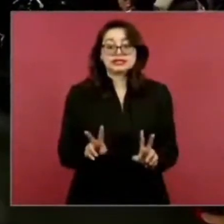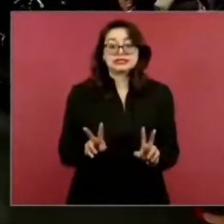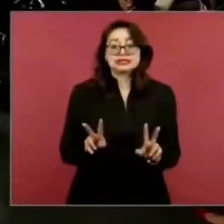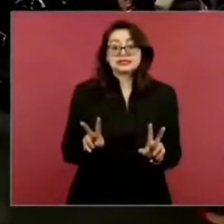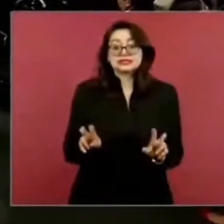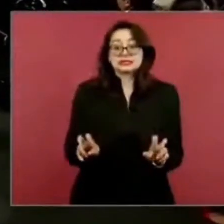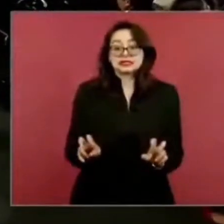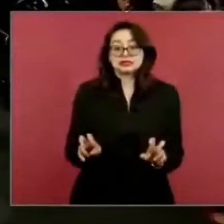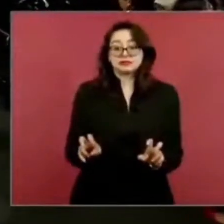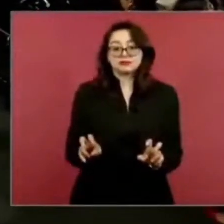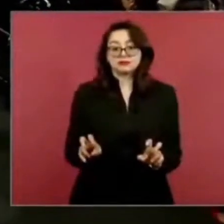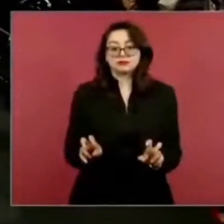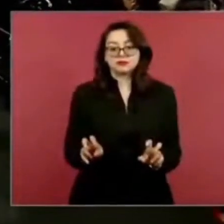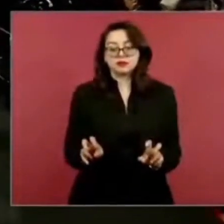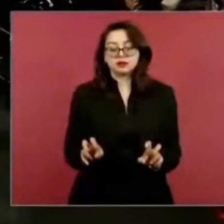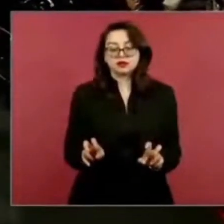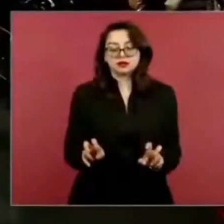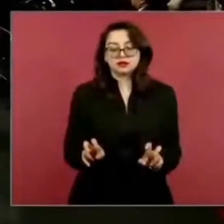este…